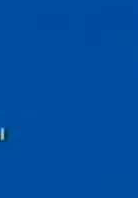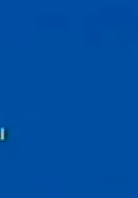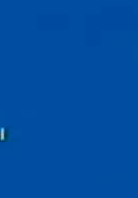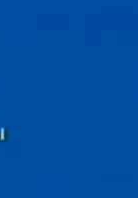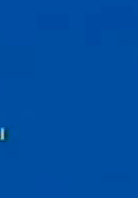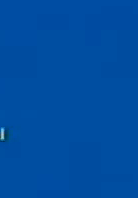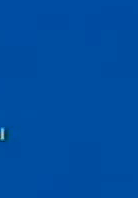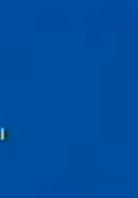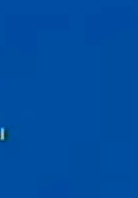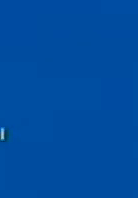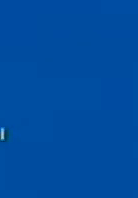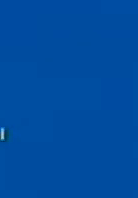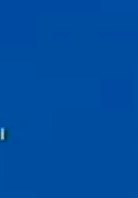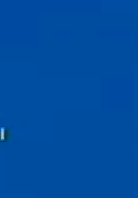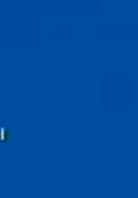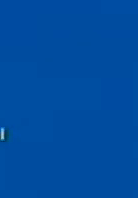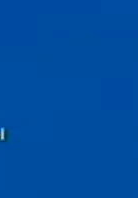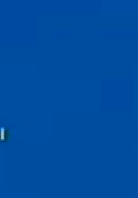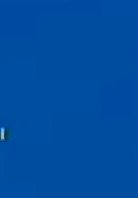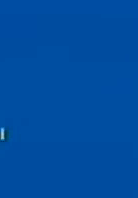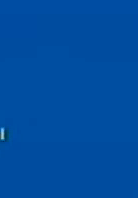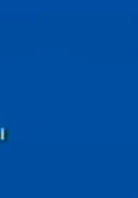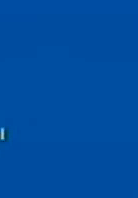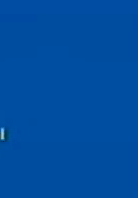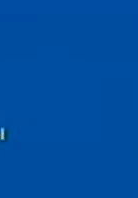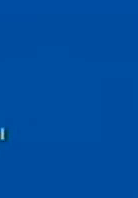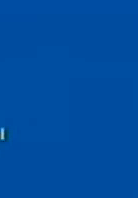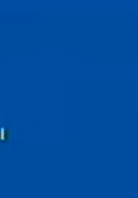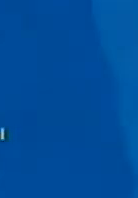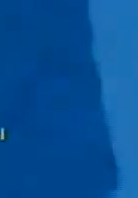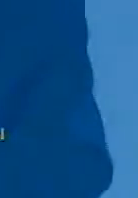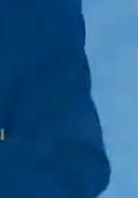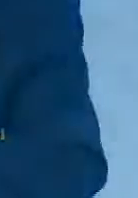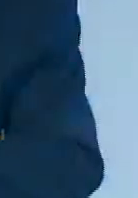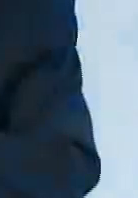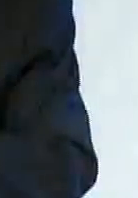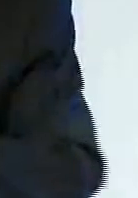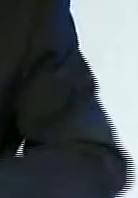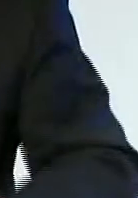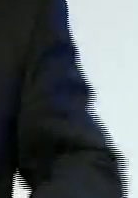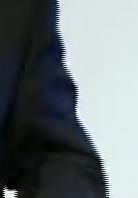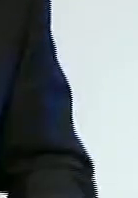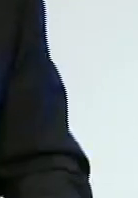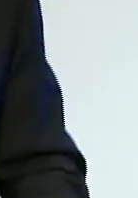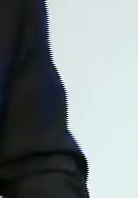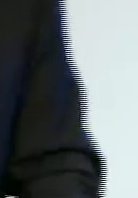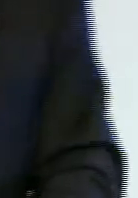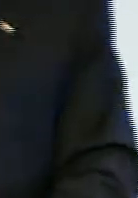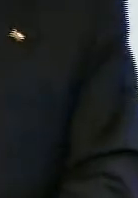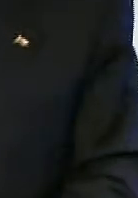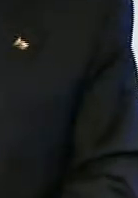Presidente Sebastián Piñera Echeñique. Muy buenos días.